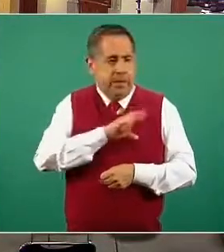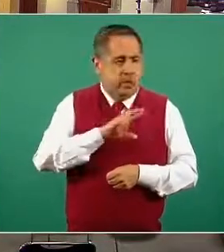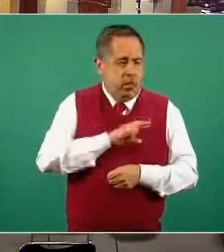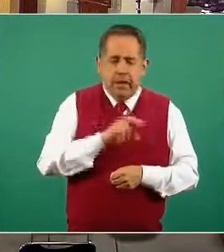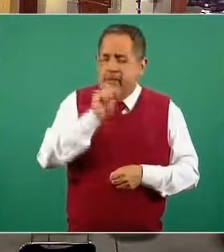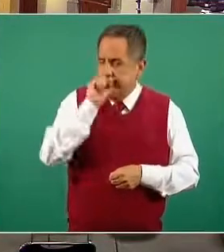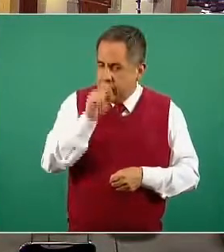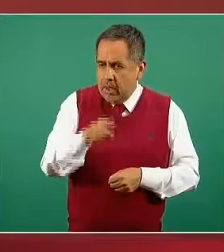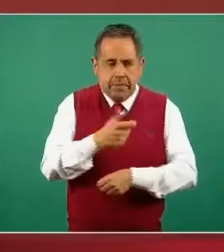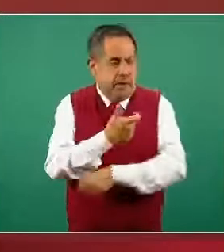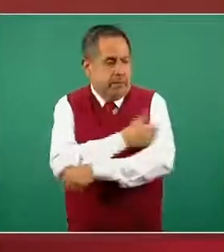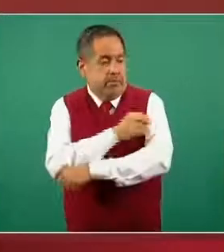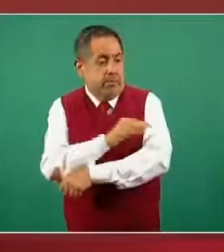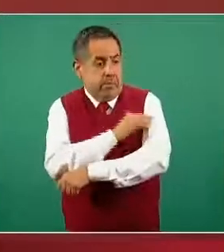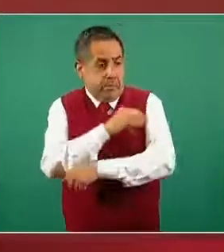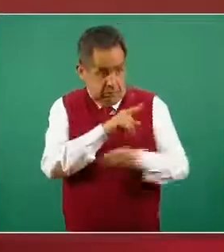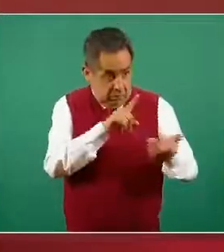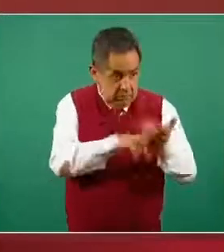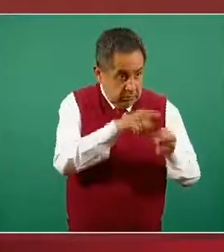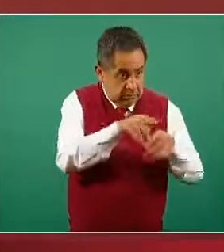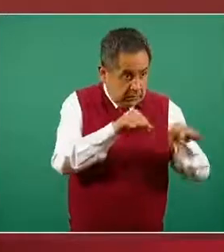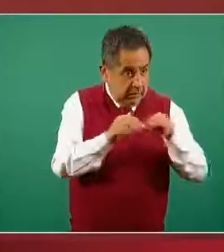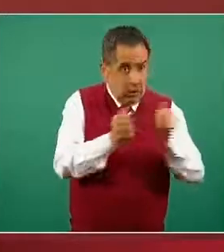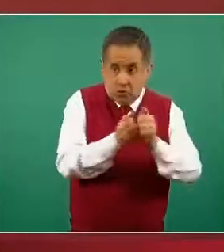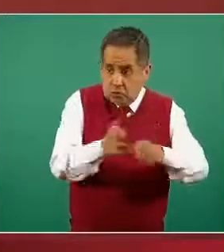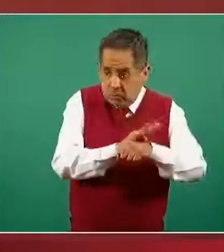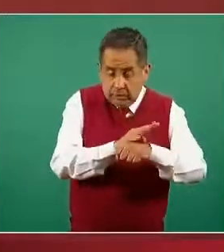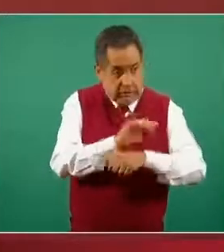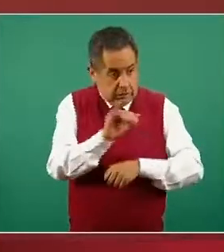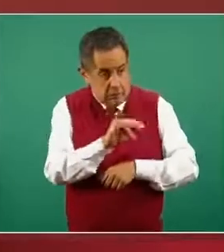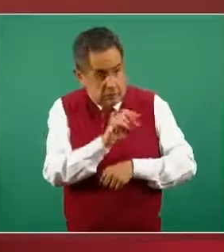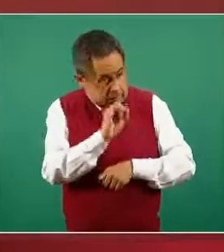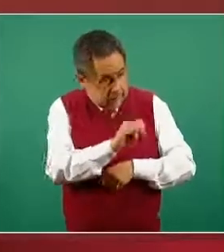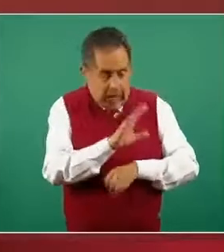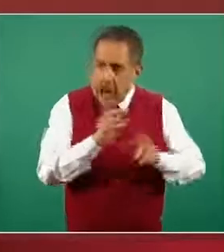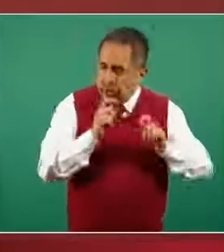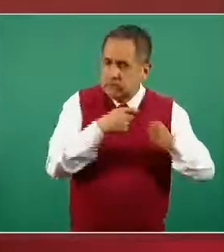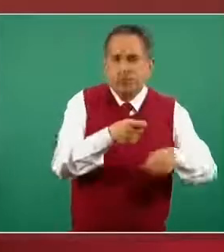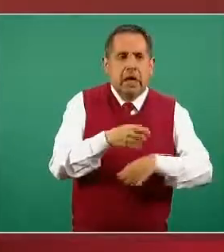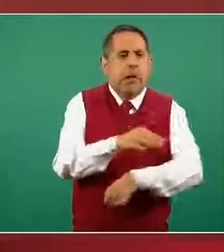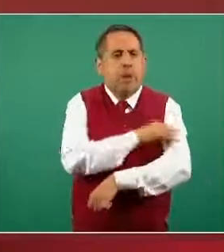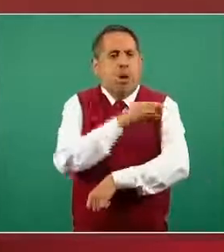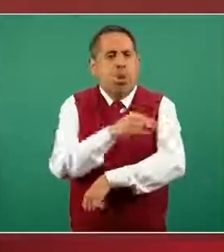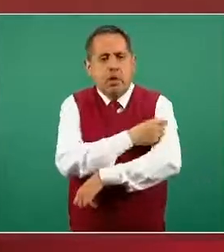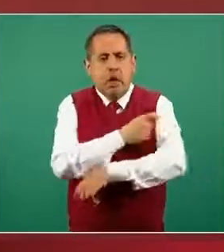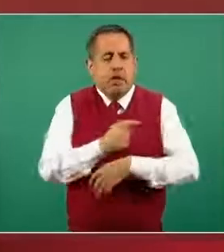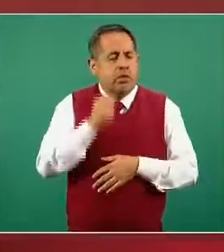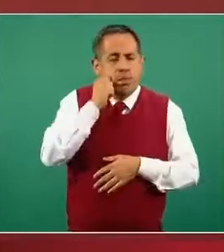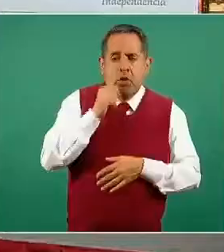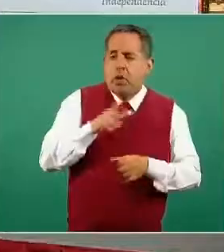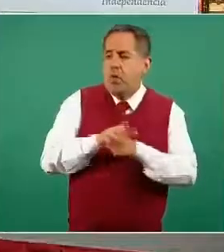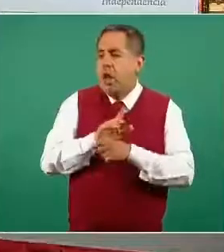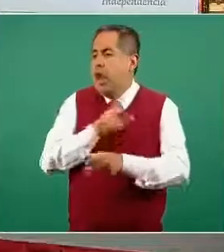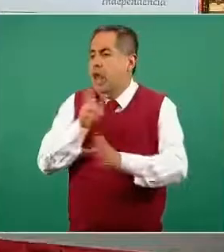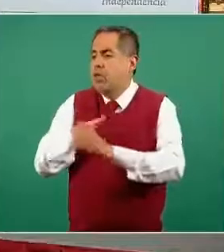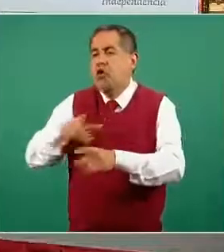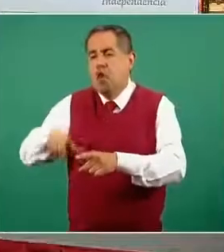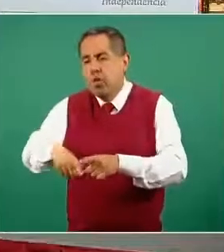recibe la vacuna, independientemente de si labora en una institución pública o bien en una organización